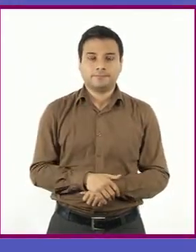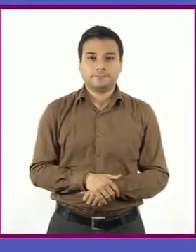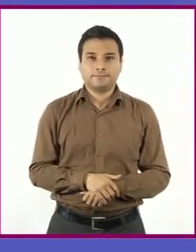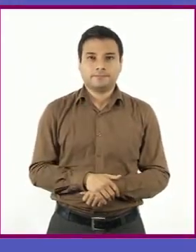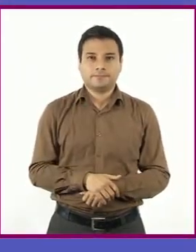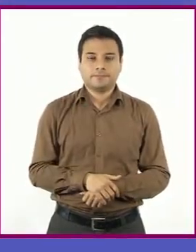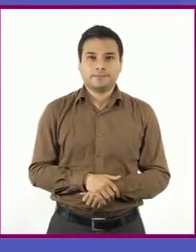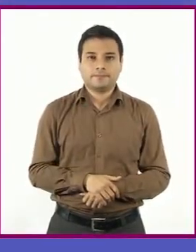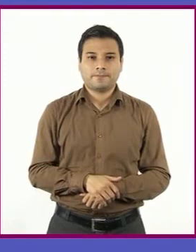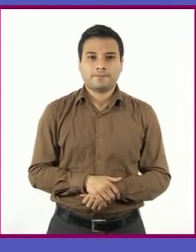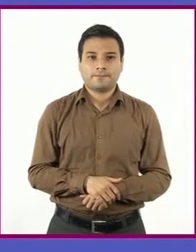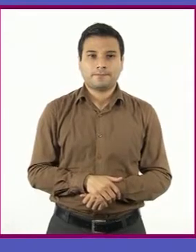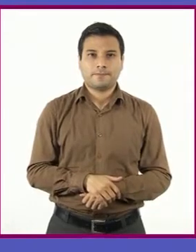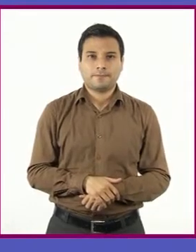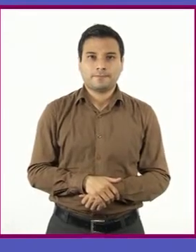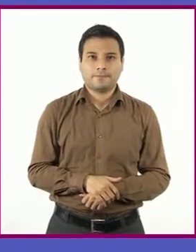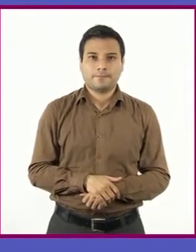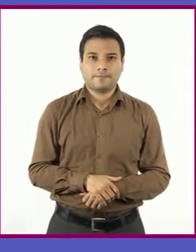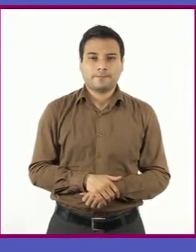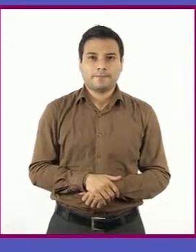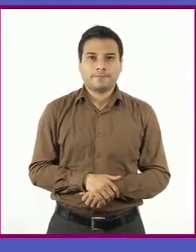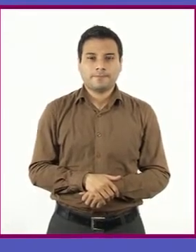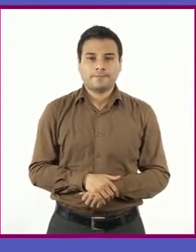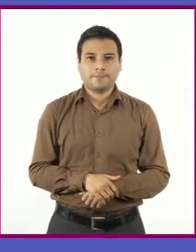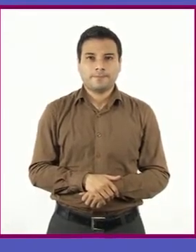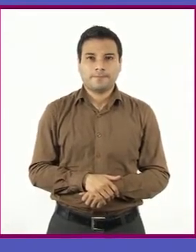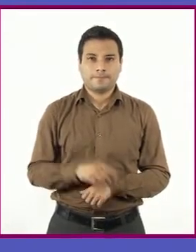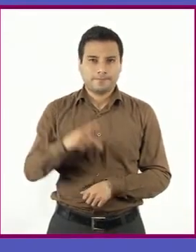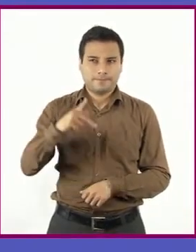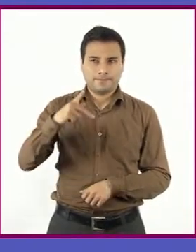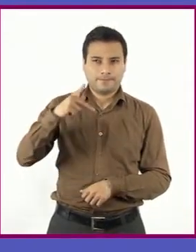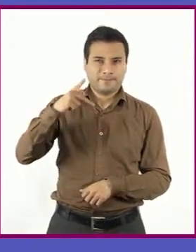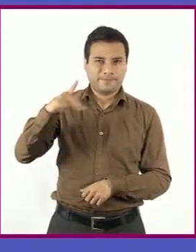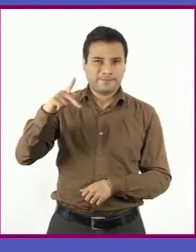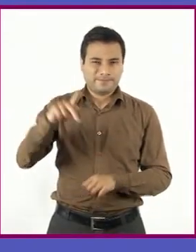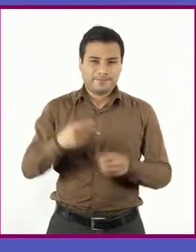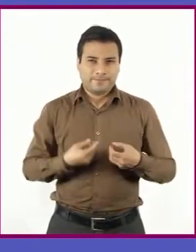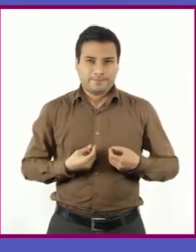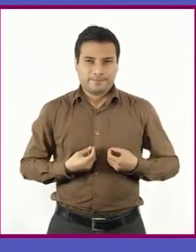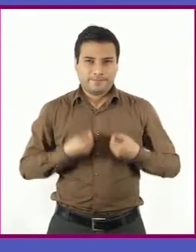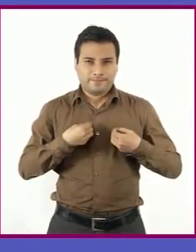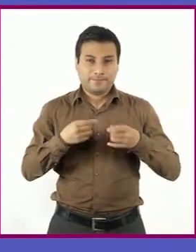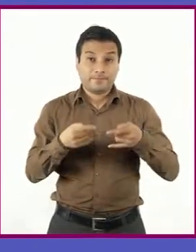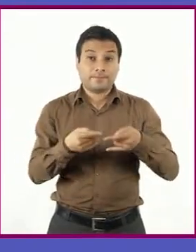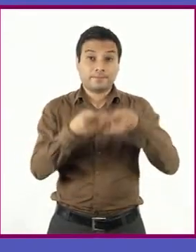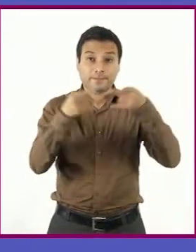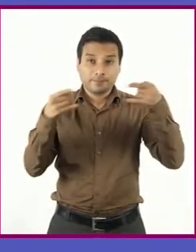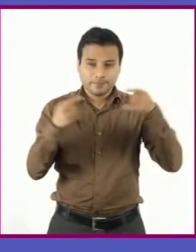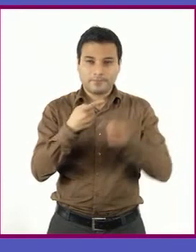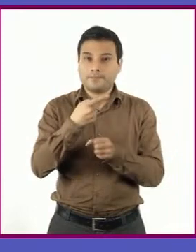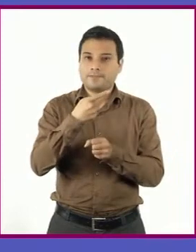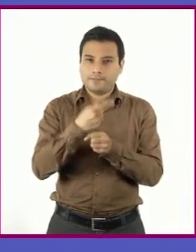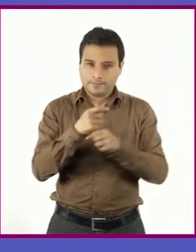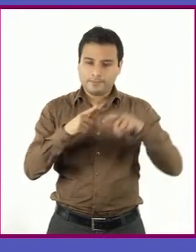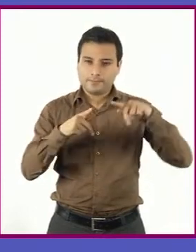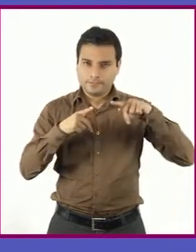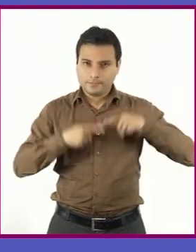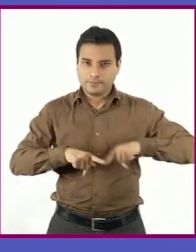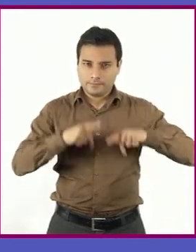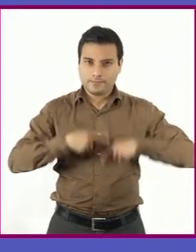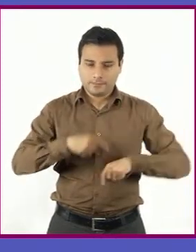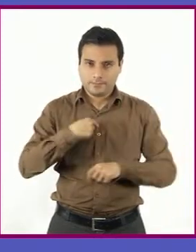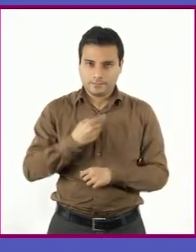entendí en términos generales es que la autobiografía es un texto literario que se escribe en primera persona. Narra